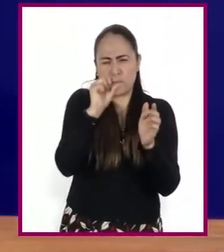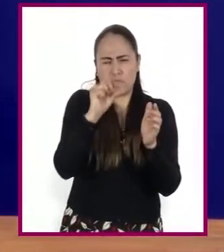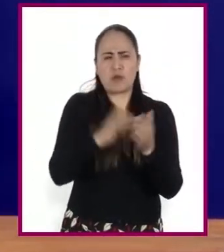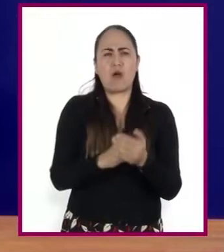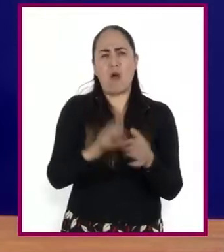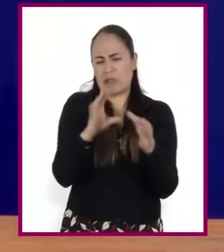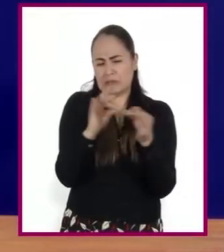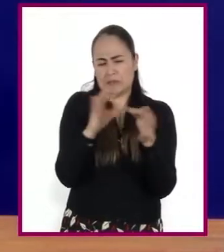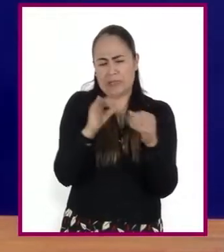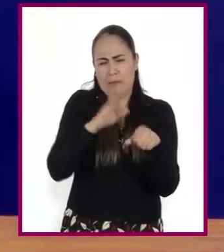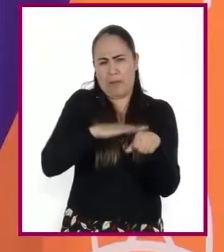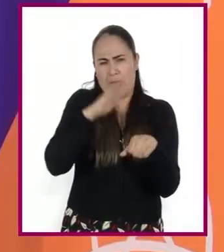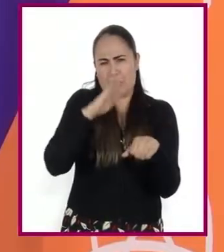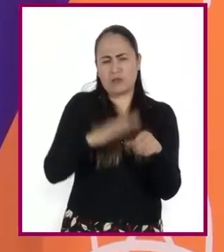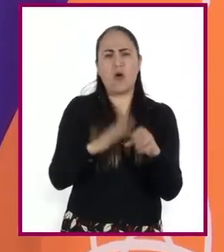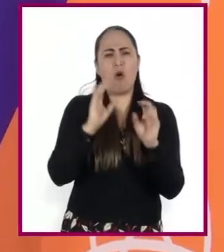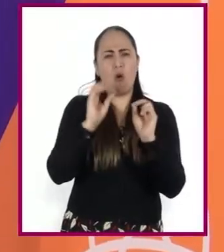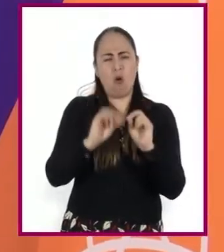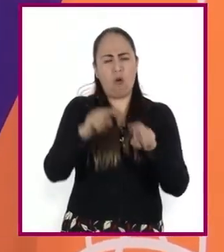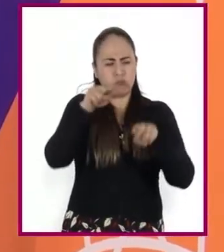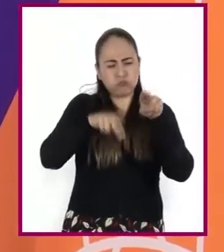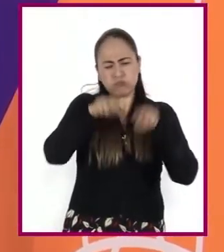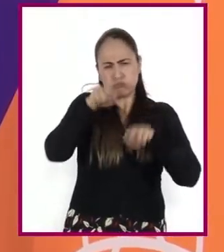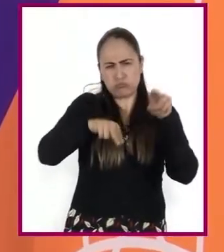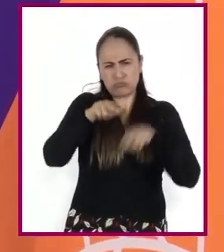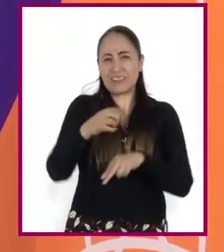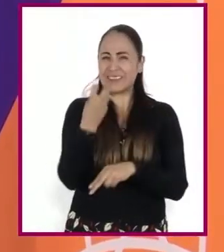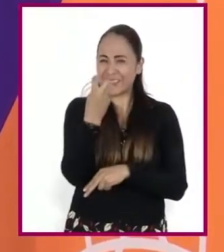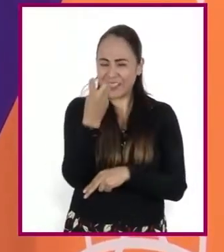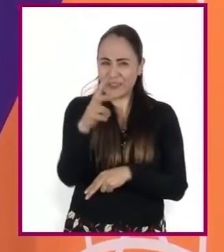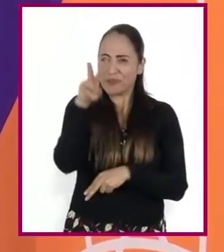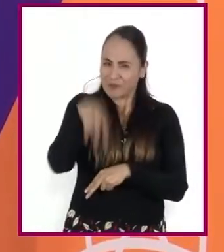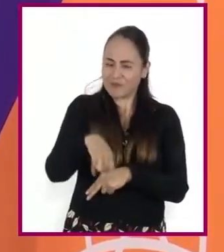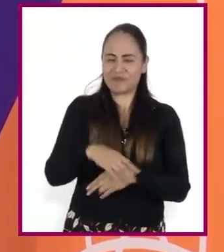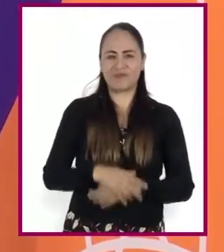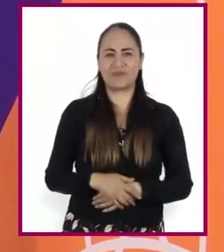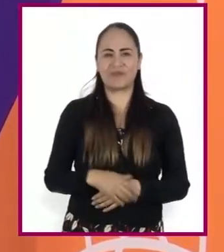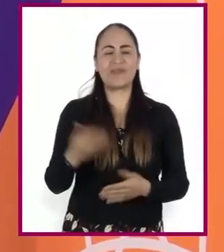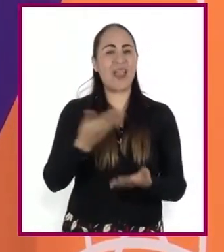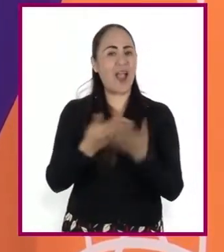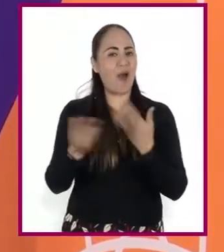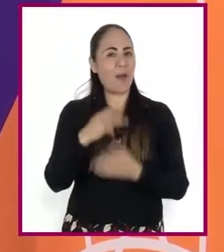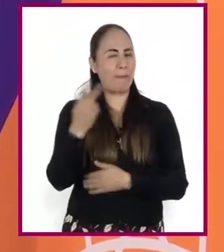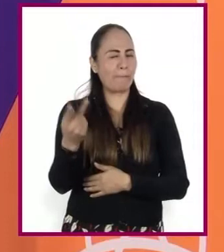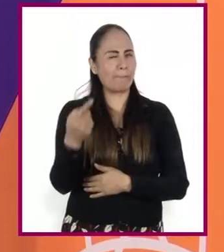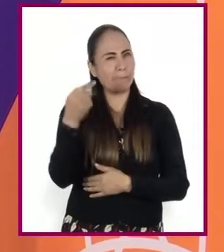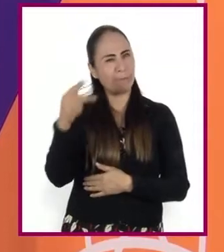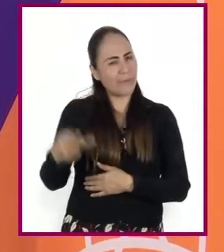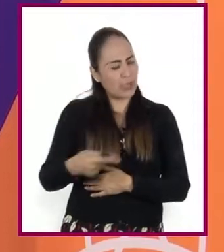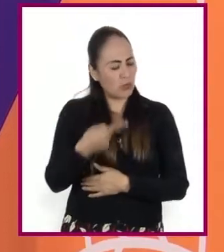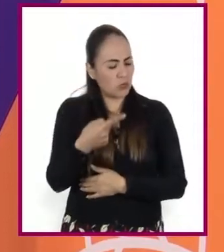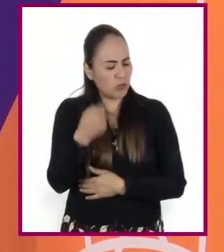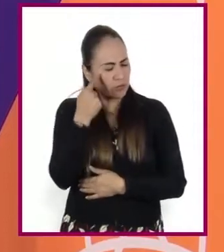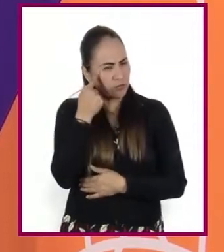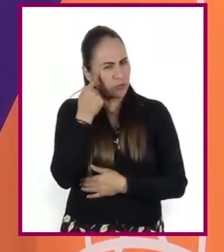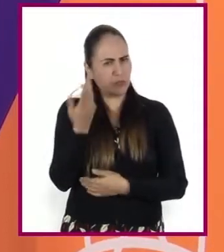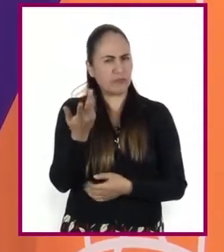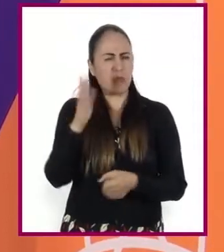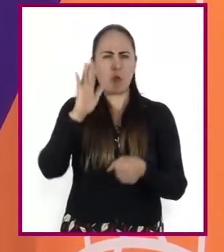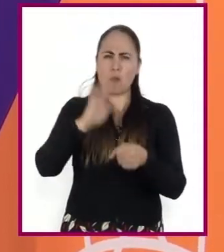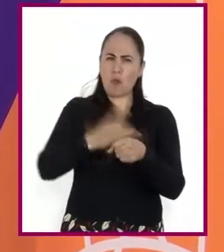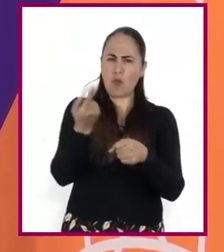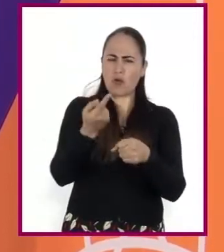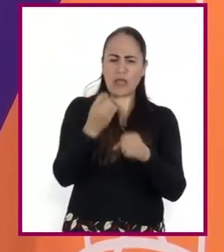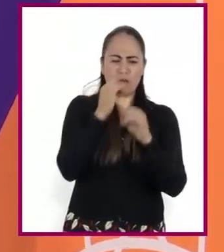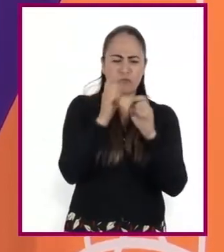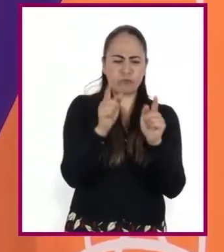aclaratorias o gráficas. Exactamente. Ahora preguntémonos, ¿por qué antes de hacer